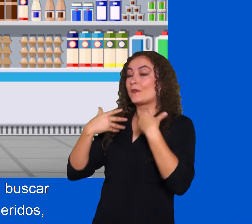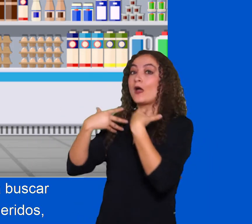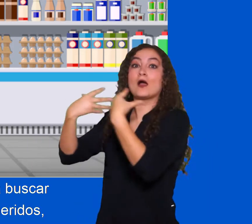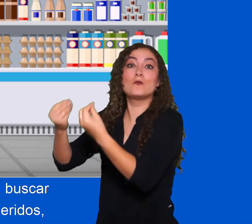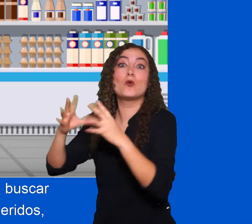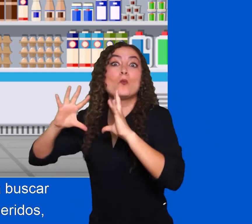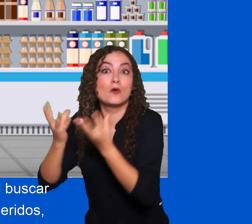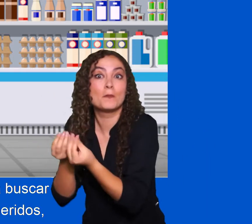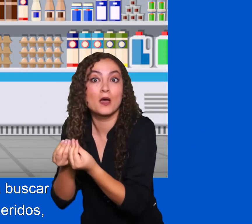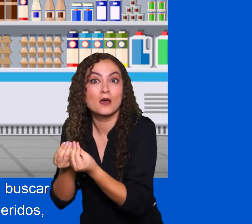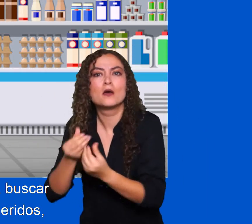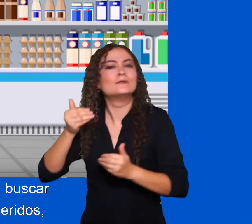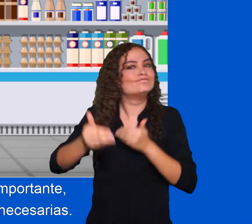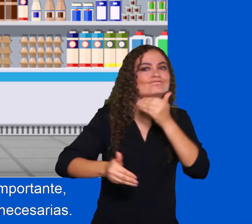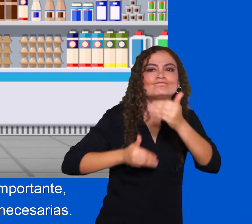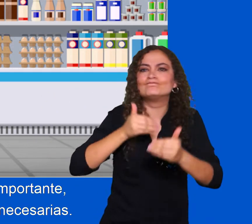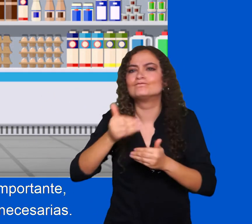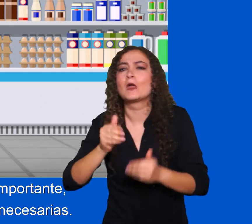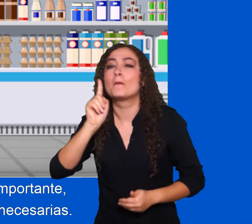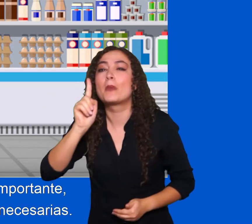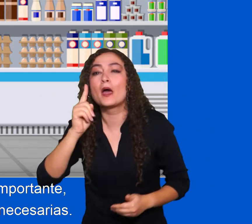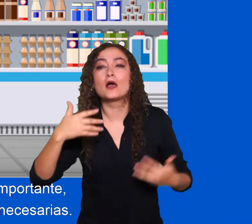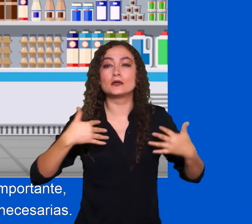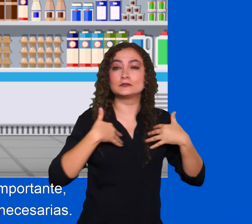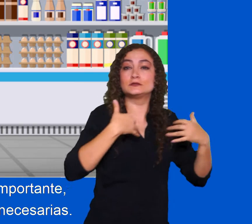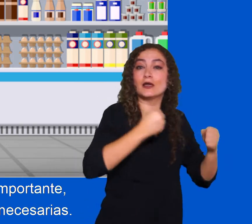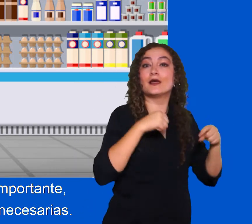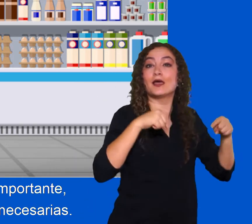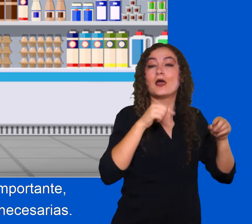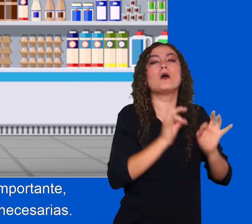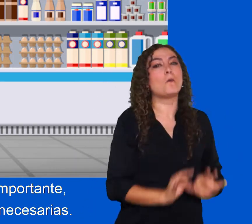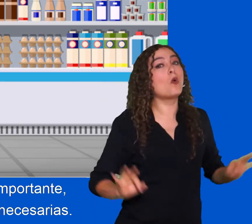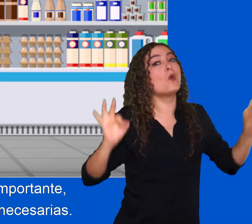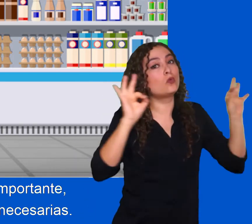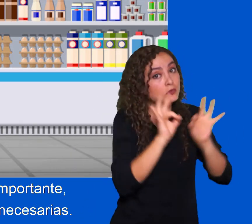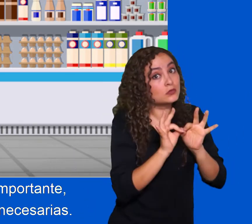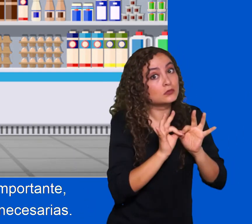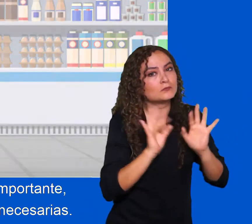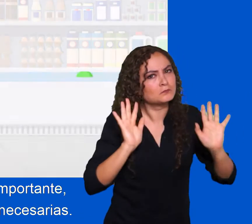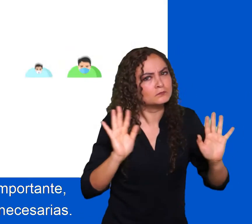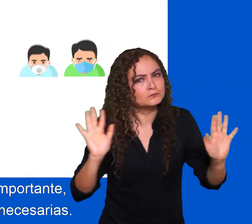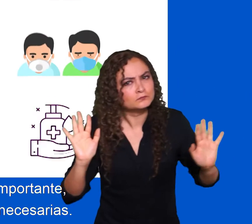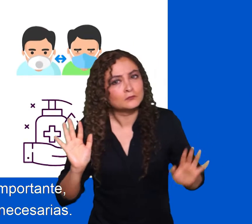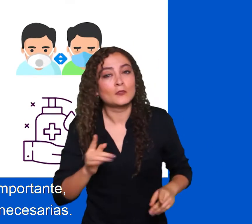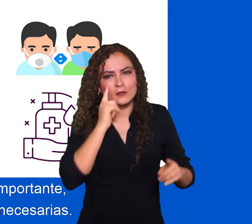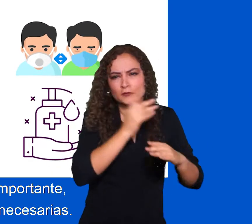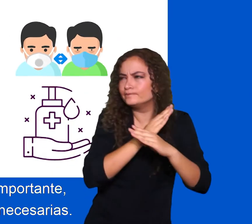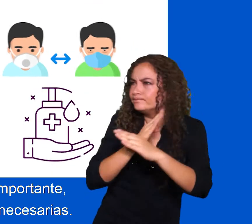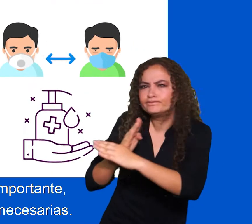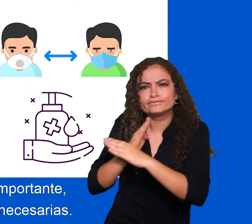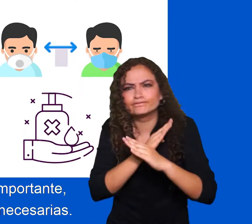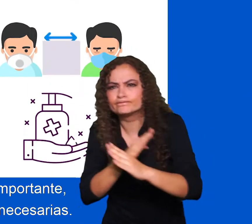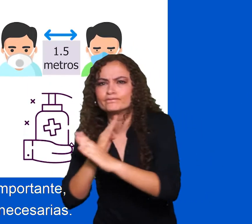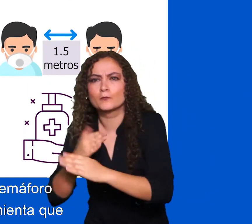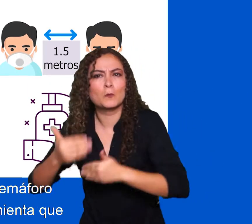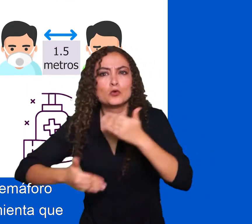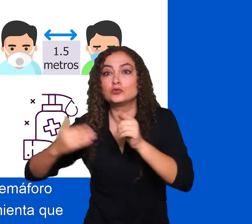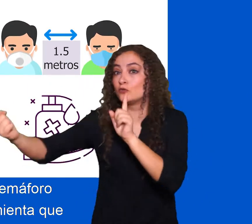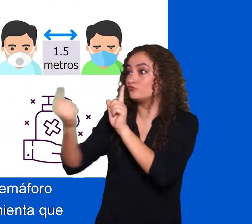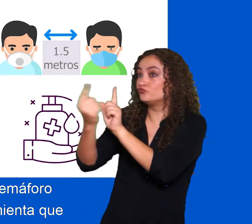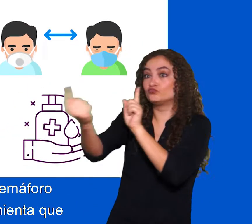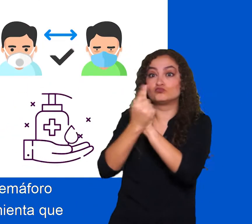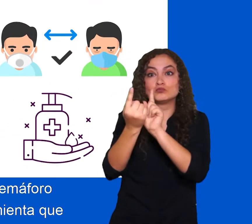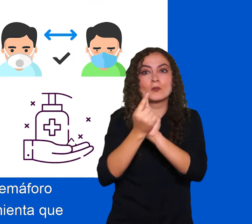futuro para ti y tus seres queridos. Pero recuerda que la salud es igual de importante. Por eso toma las medidas de protección